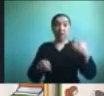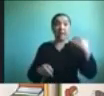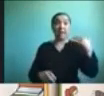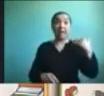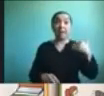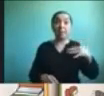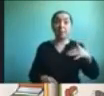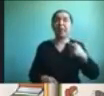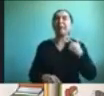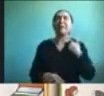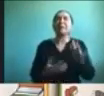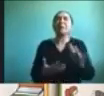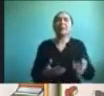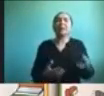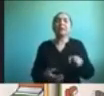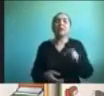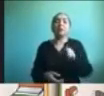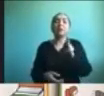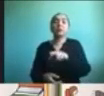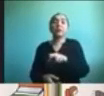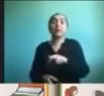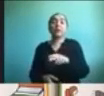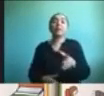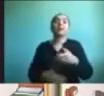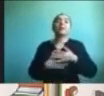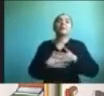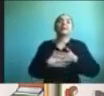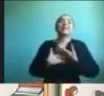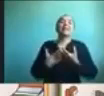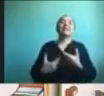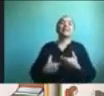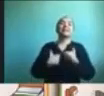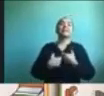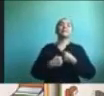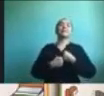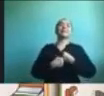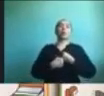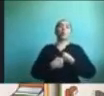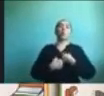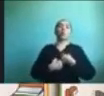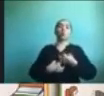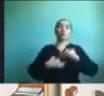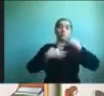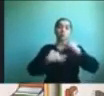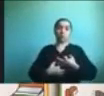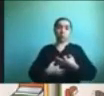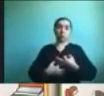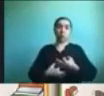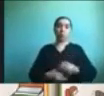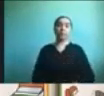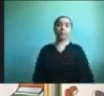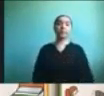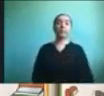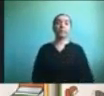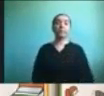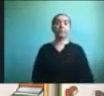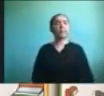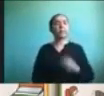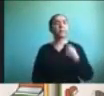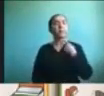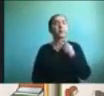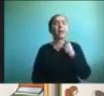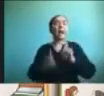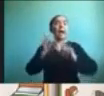porque lleva a sentirse seguros porque es importante algunos a veces dicen que